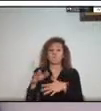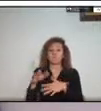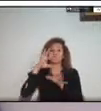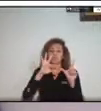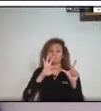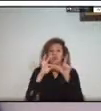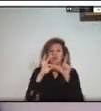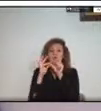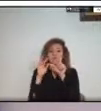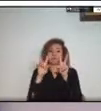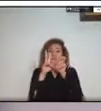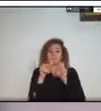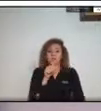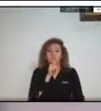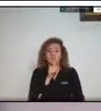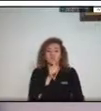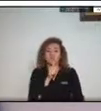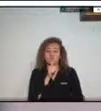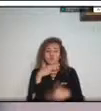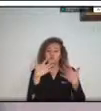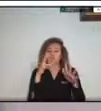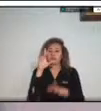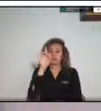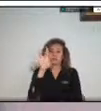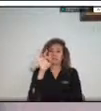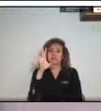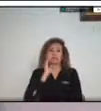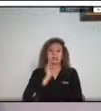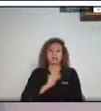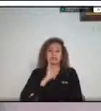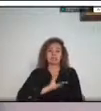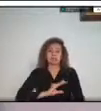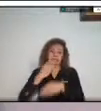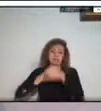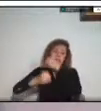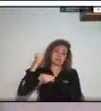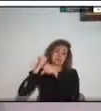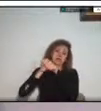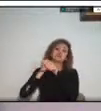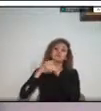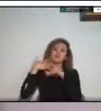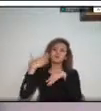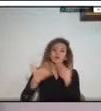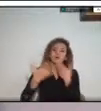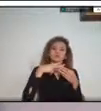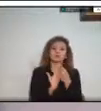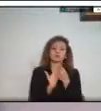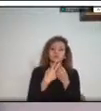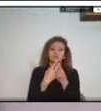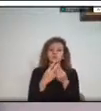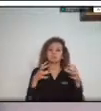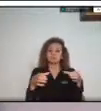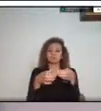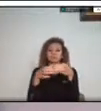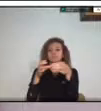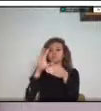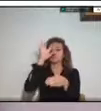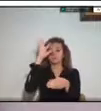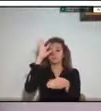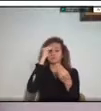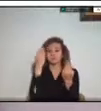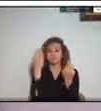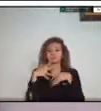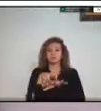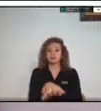gestión y planificación ambiental de proyectos desarrollados a través de equipos interdisciplinarios con el objetivo de evaluar y definir las